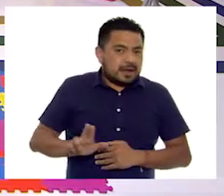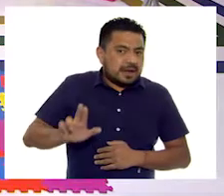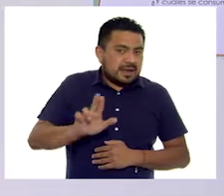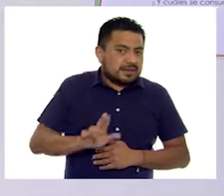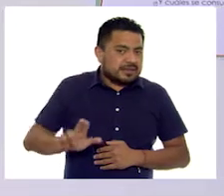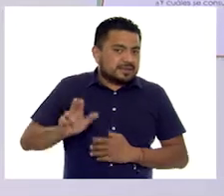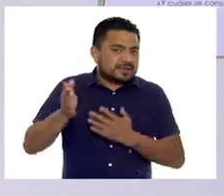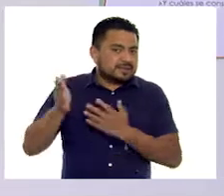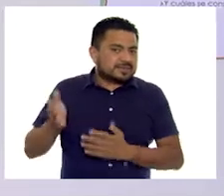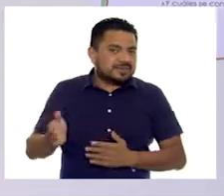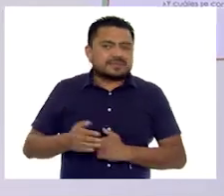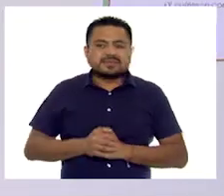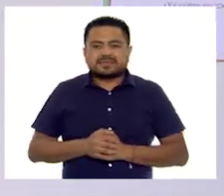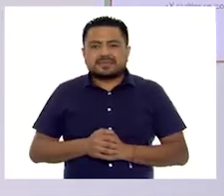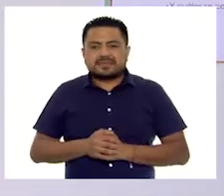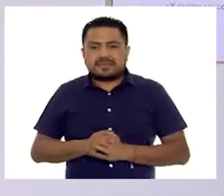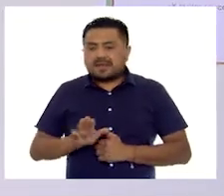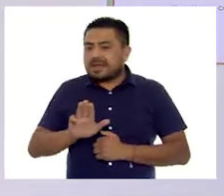Martes.